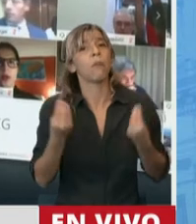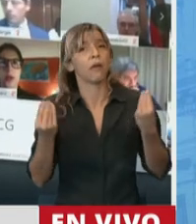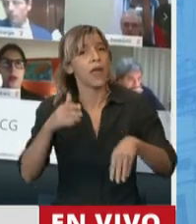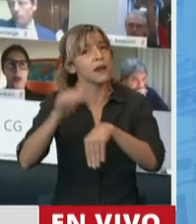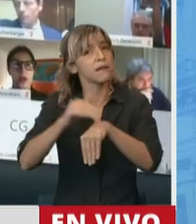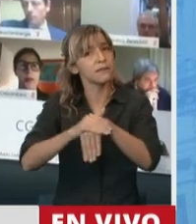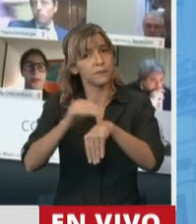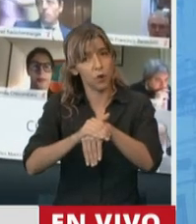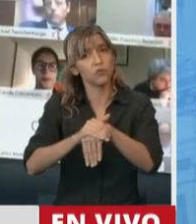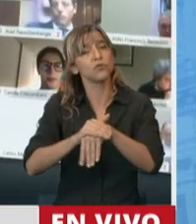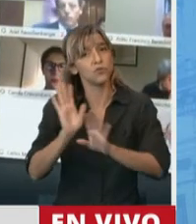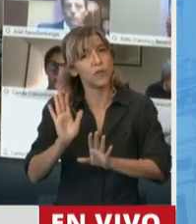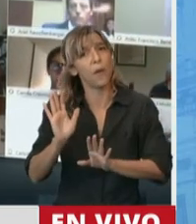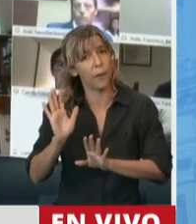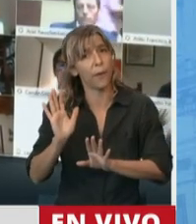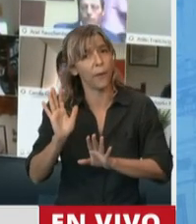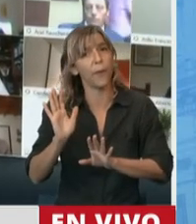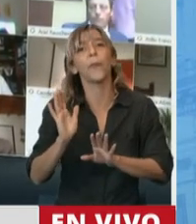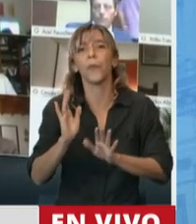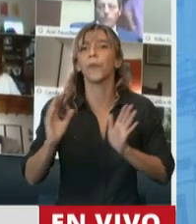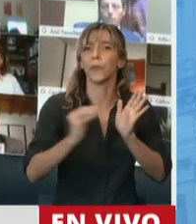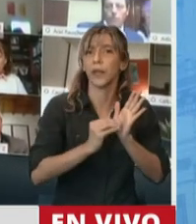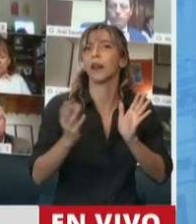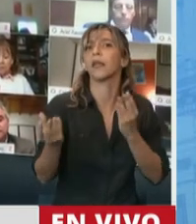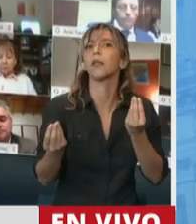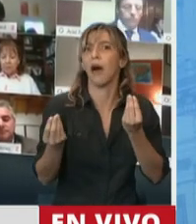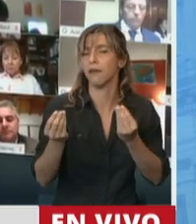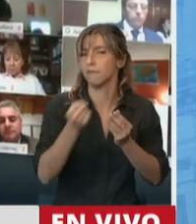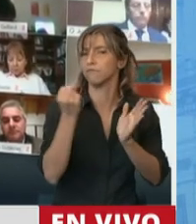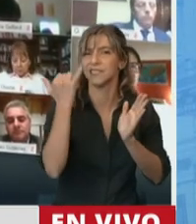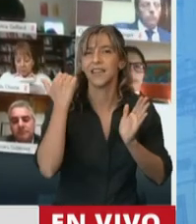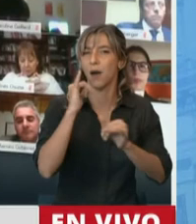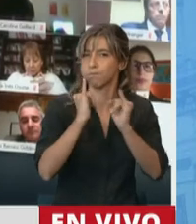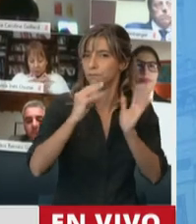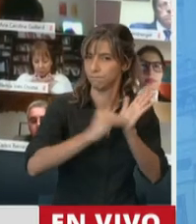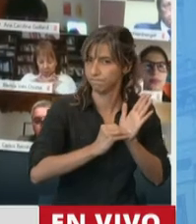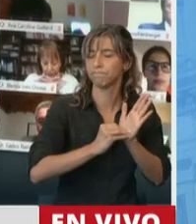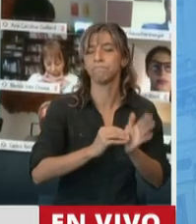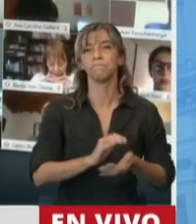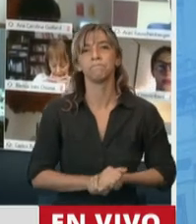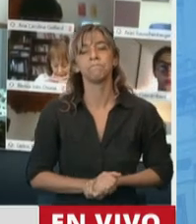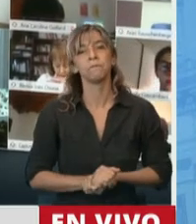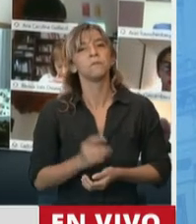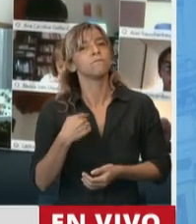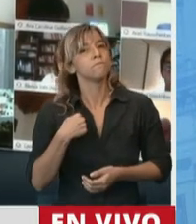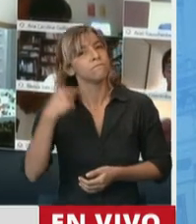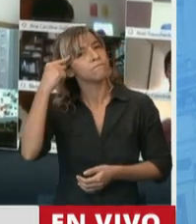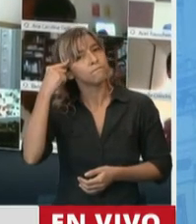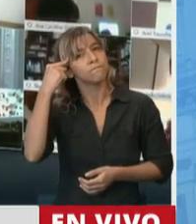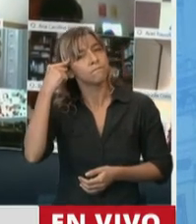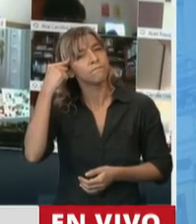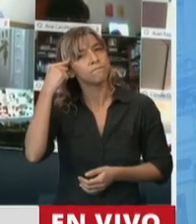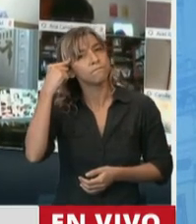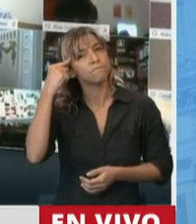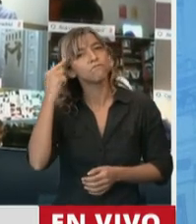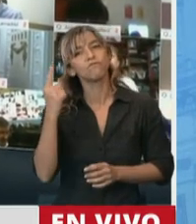tareas de cuidado en el marco de los hogares. Para nosotros era importante que se